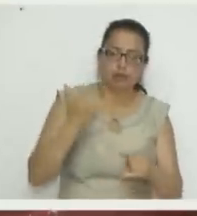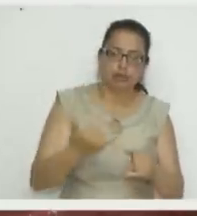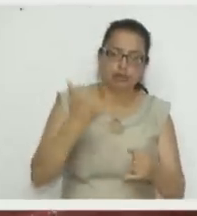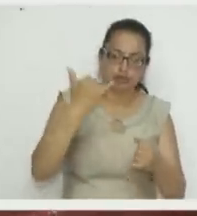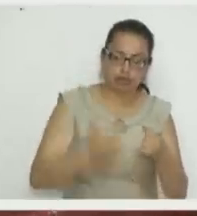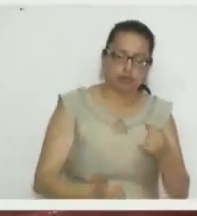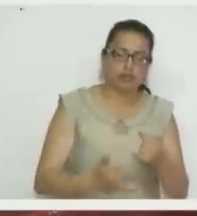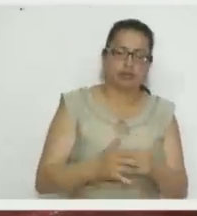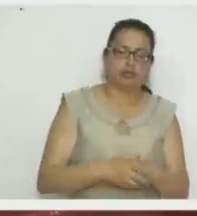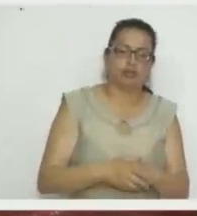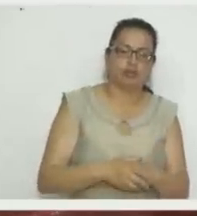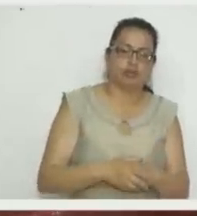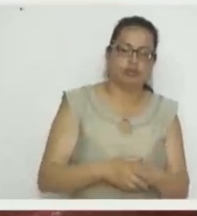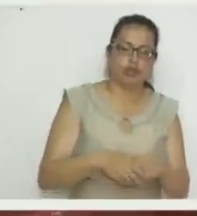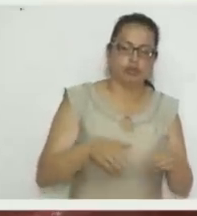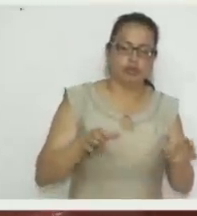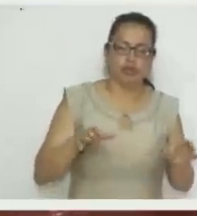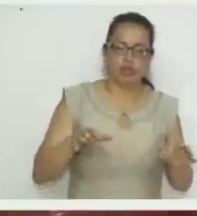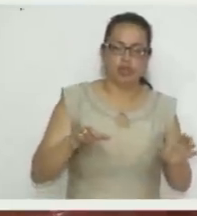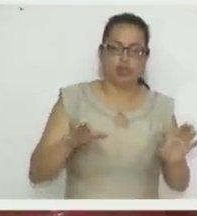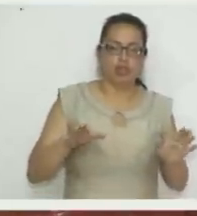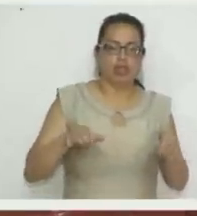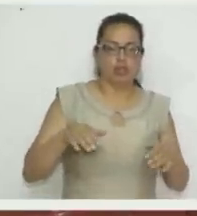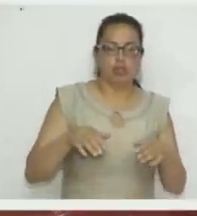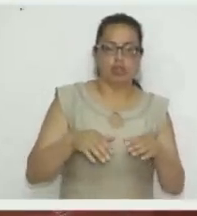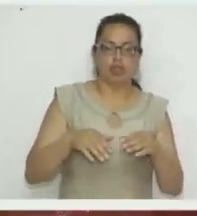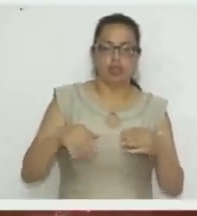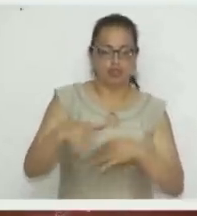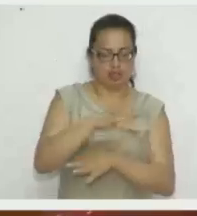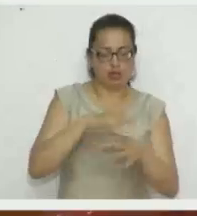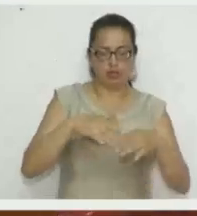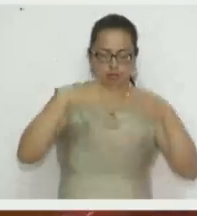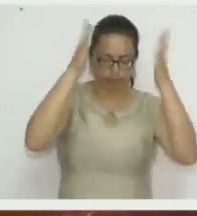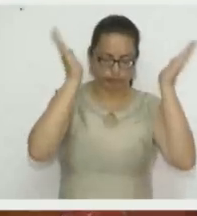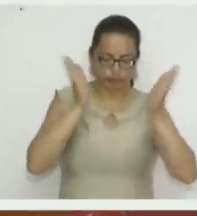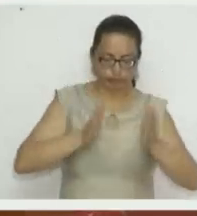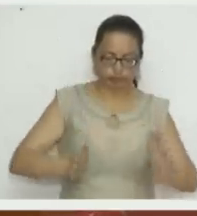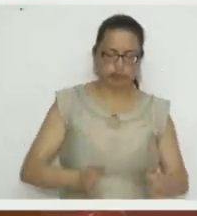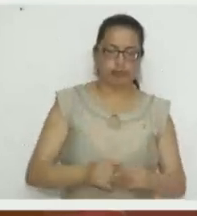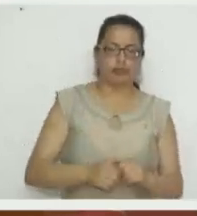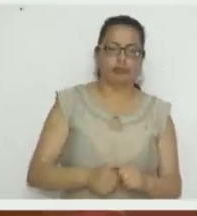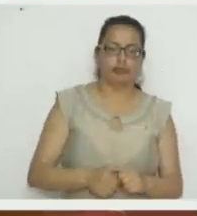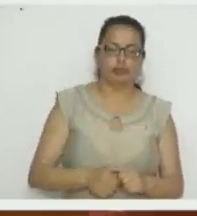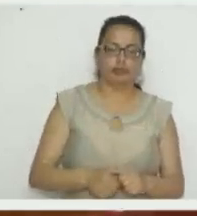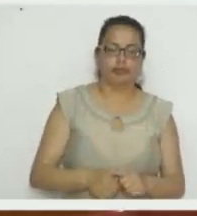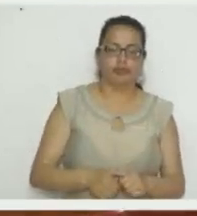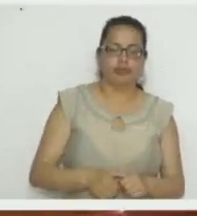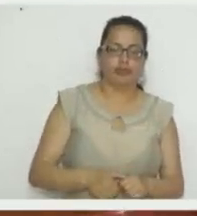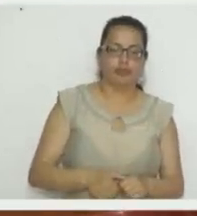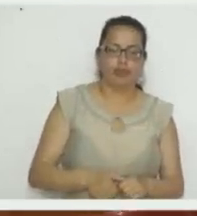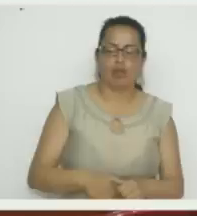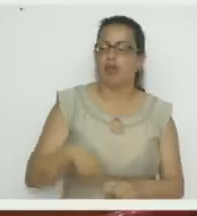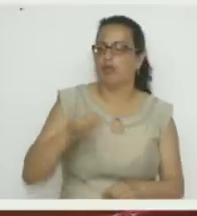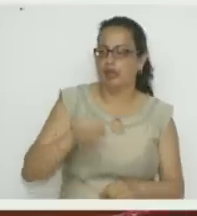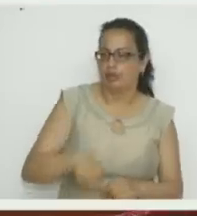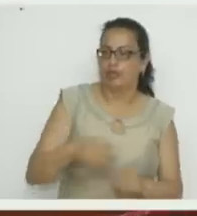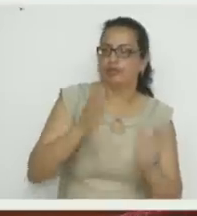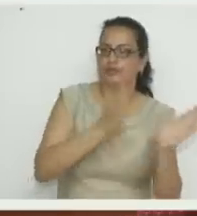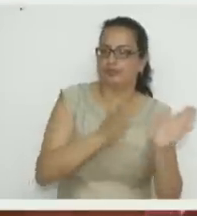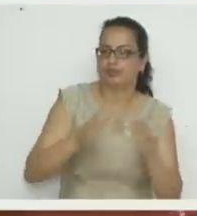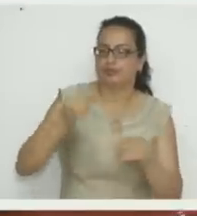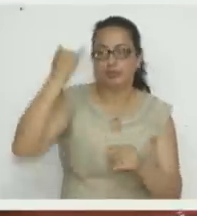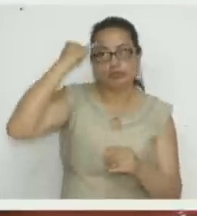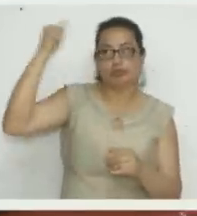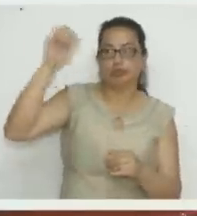viene con sus piernitas y todo, está muy bonito. Y este lo podemos colocar acá encima. O sea, ahí están las ideas